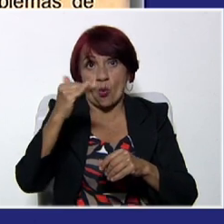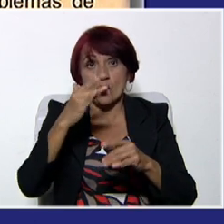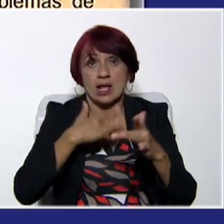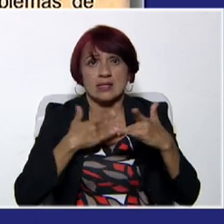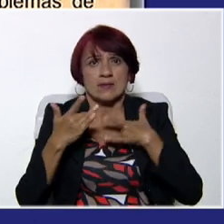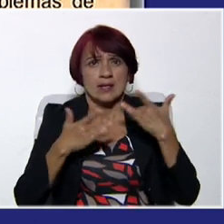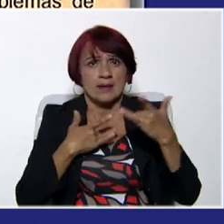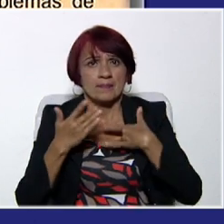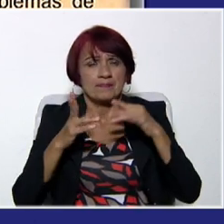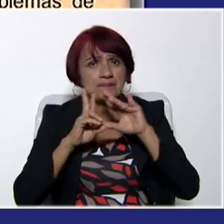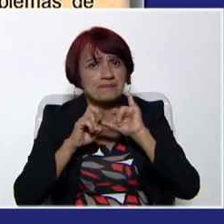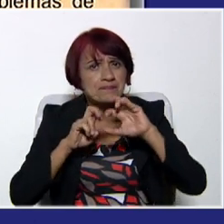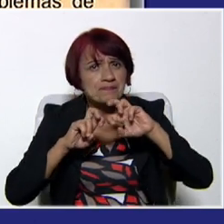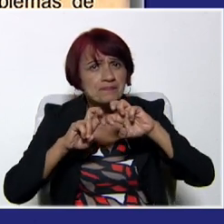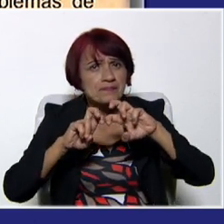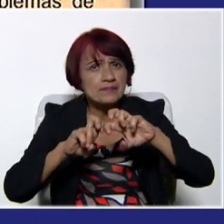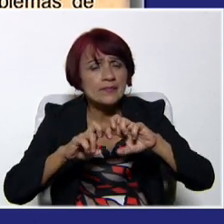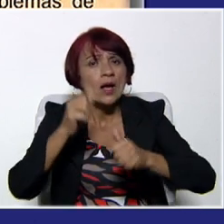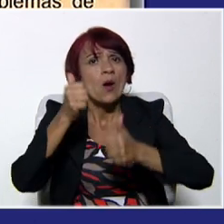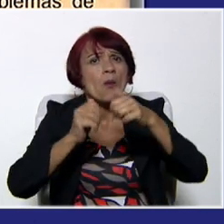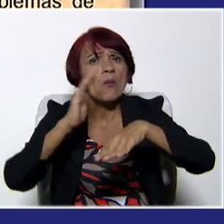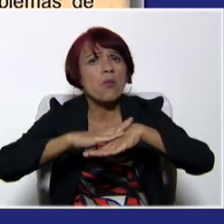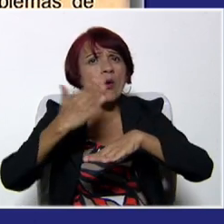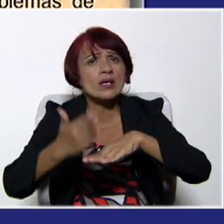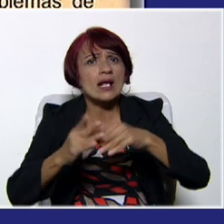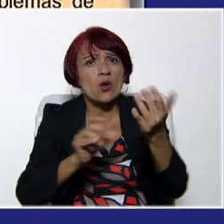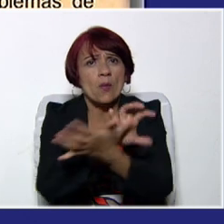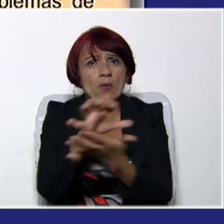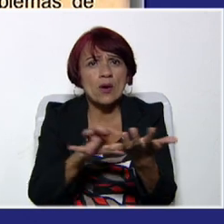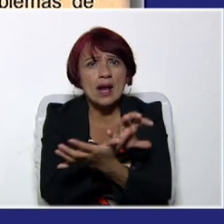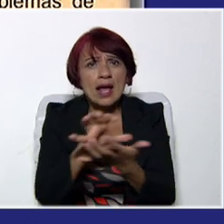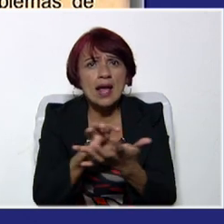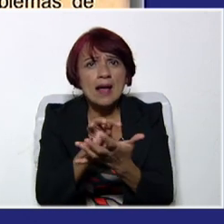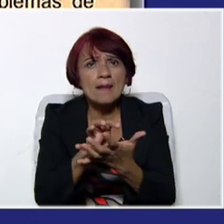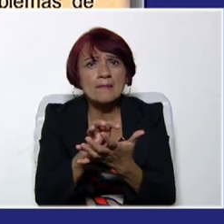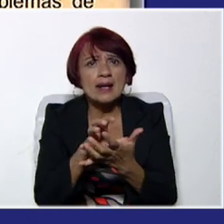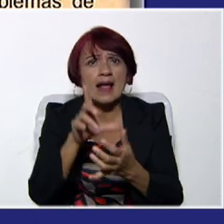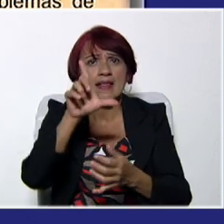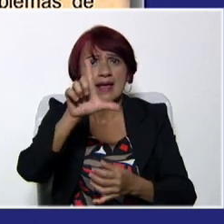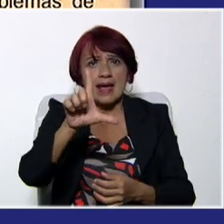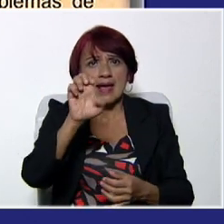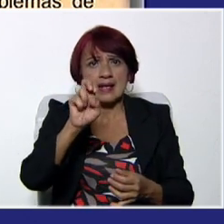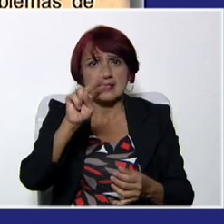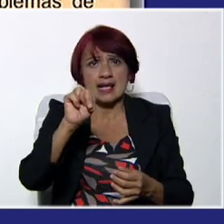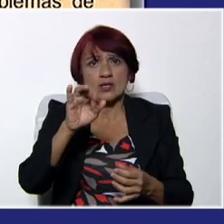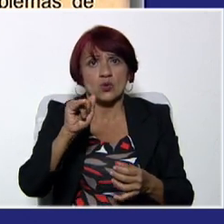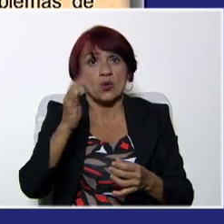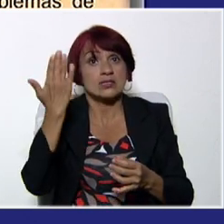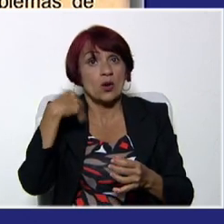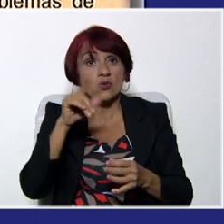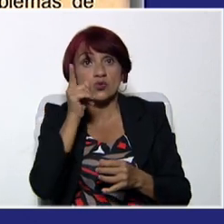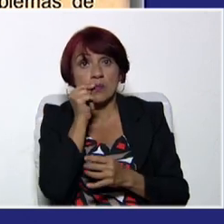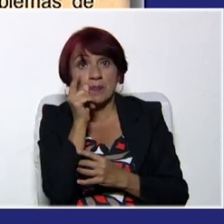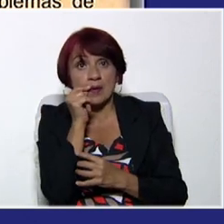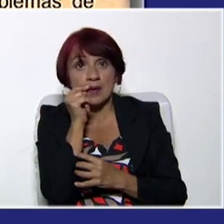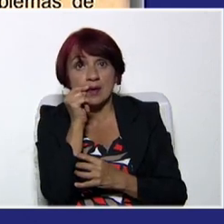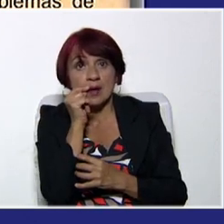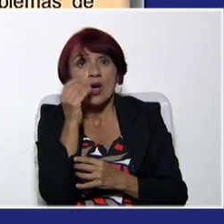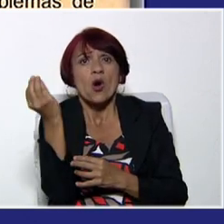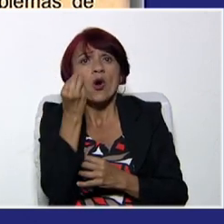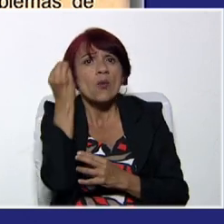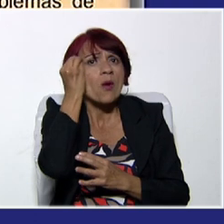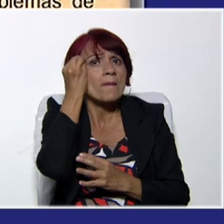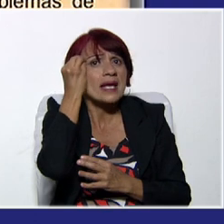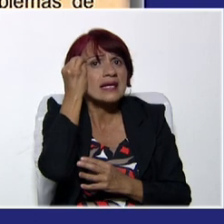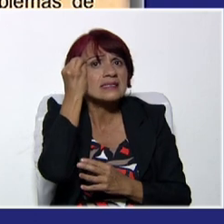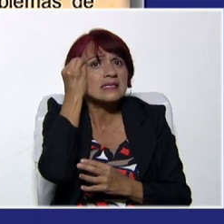vas a investigar, vas a leer cuál es la causa de los problemas de Elisandro, según su papá. Y cómo piensa